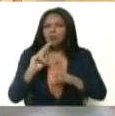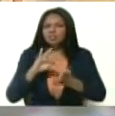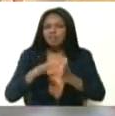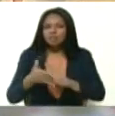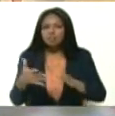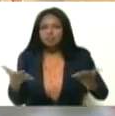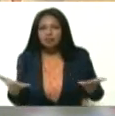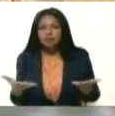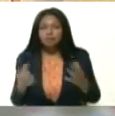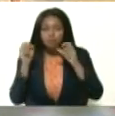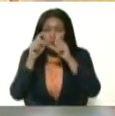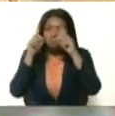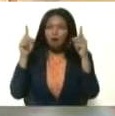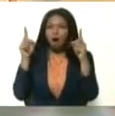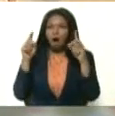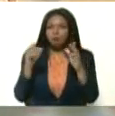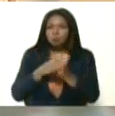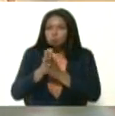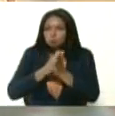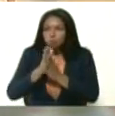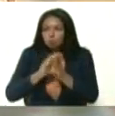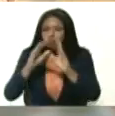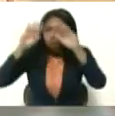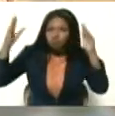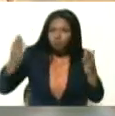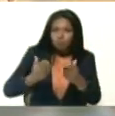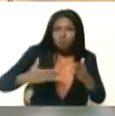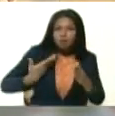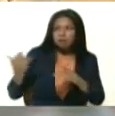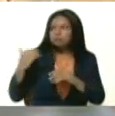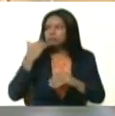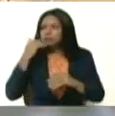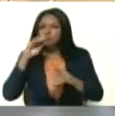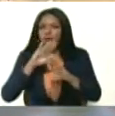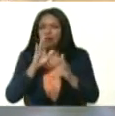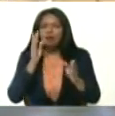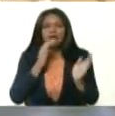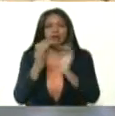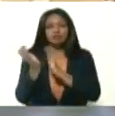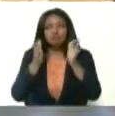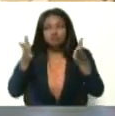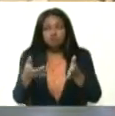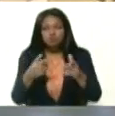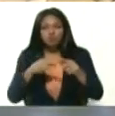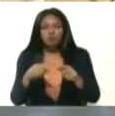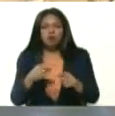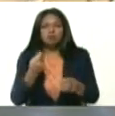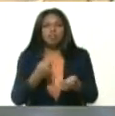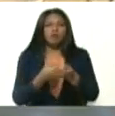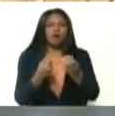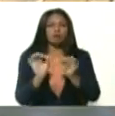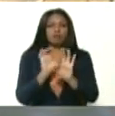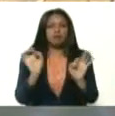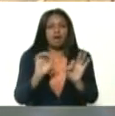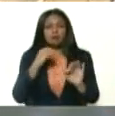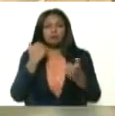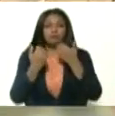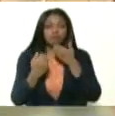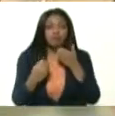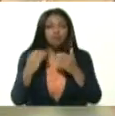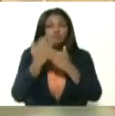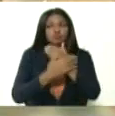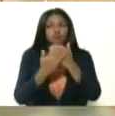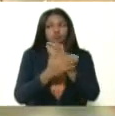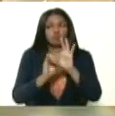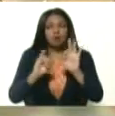sorprendente y atractivo. Todo el mundo podía acercarse a Jesús sin preocuparse de los gastos. Los enfermos curados